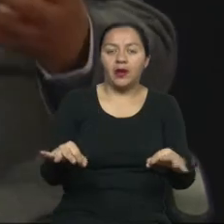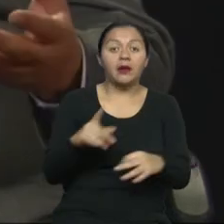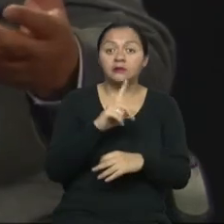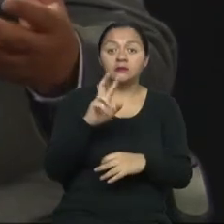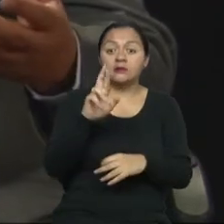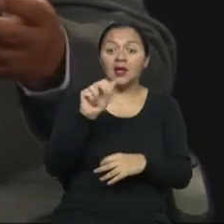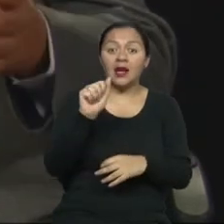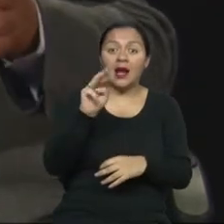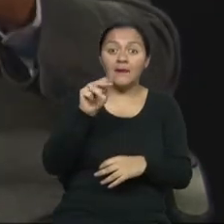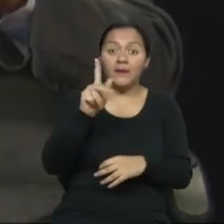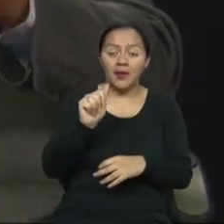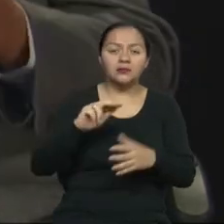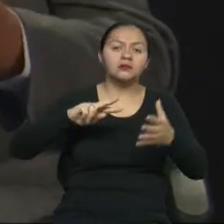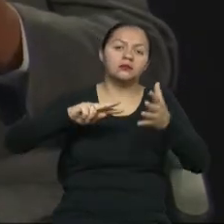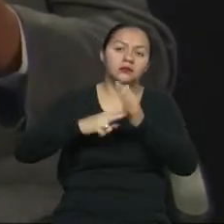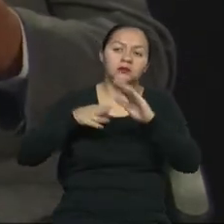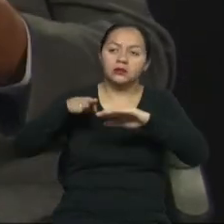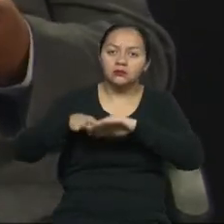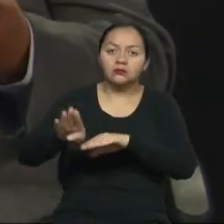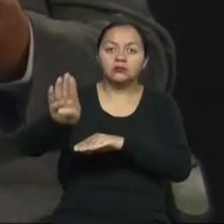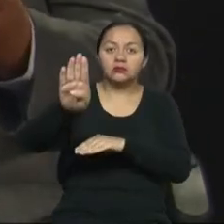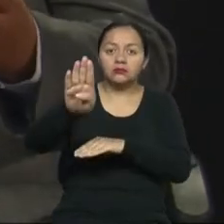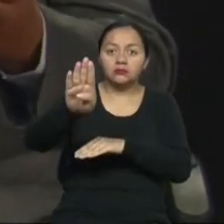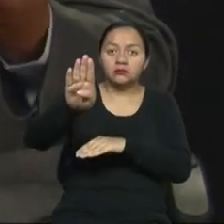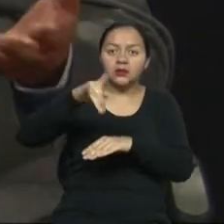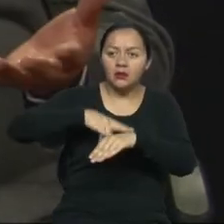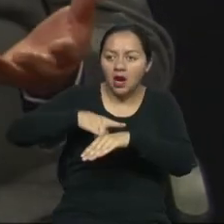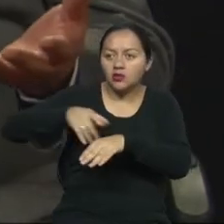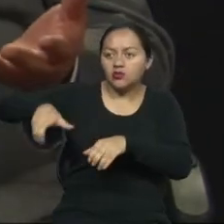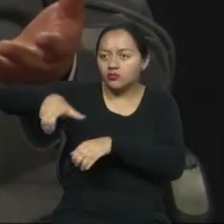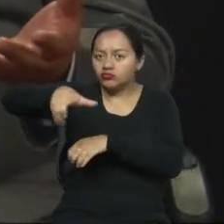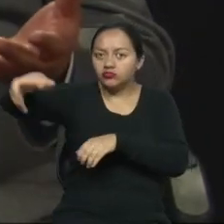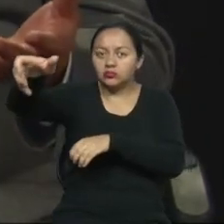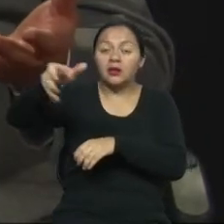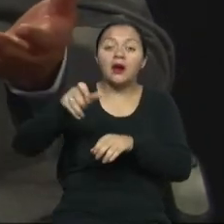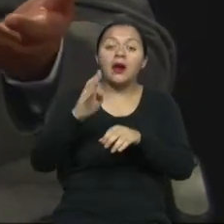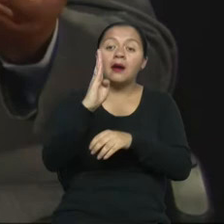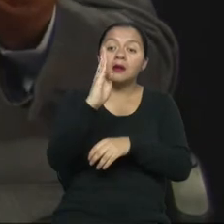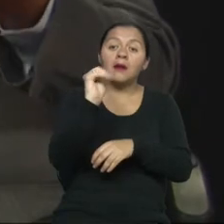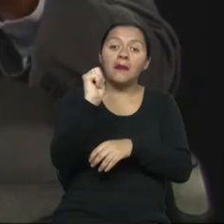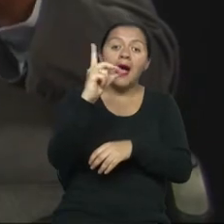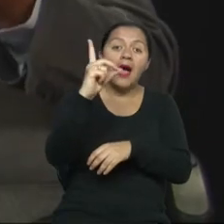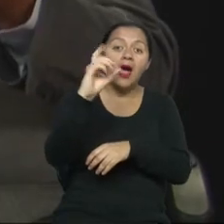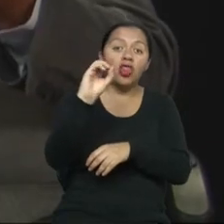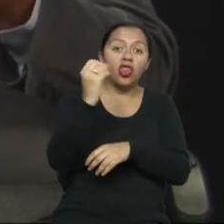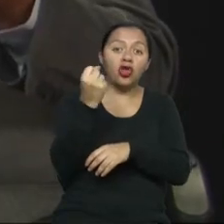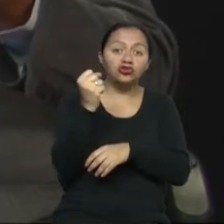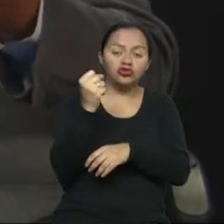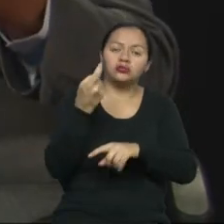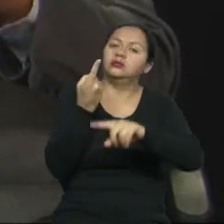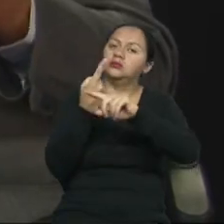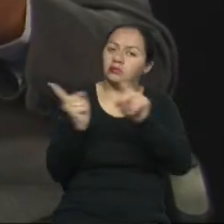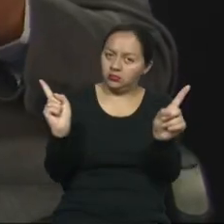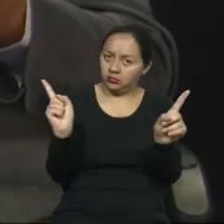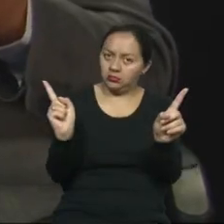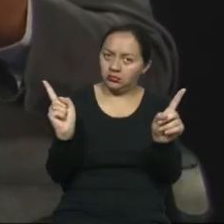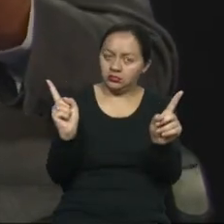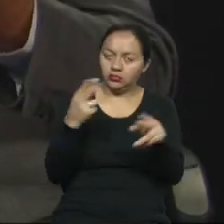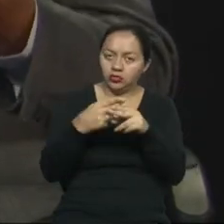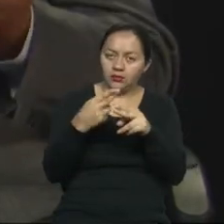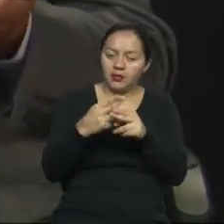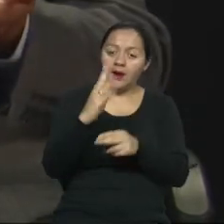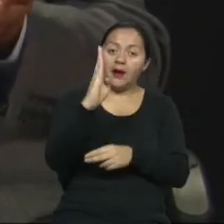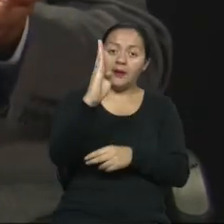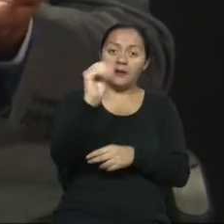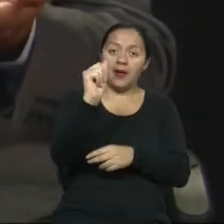acceder a cualquier entorno. En vados, nosotros tenemos seis tipos diferentes de vados. ¿Qué es lo que debe priorizar un